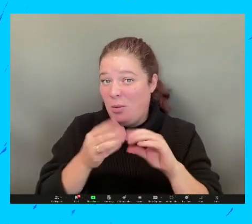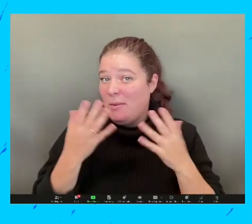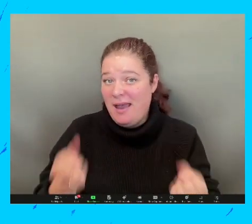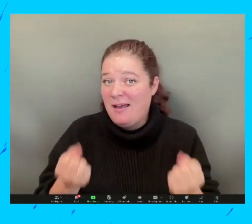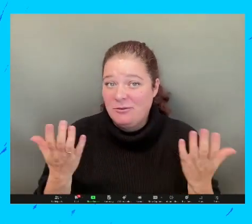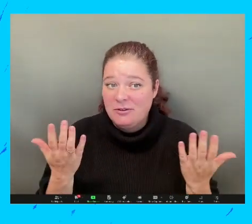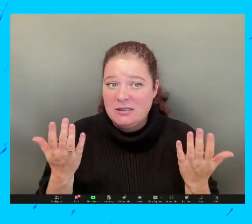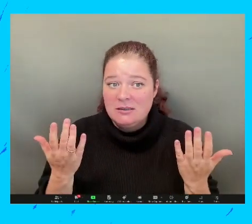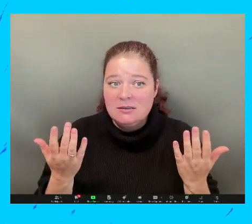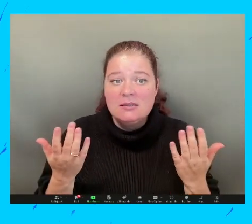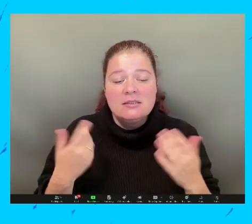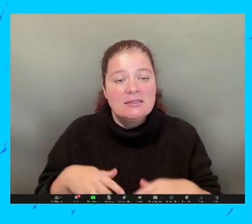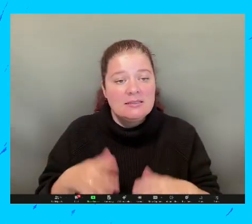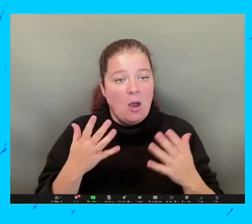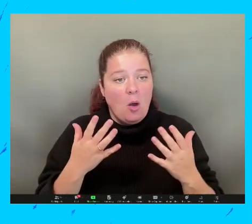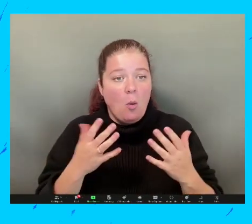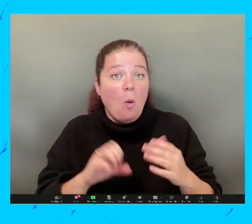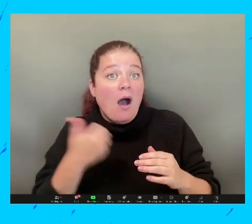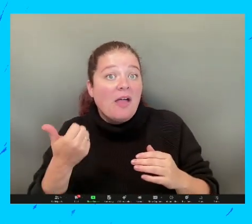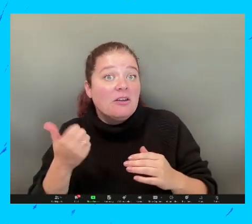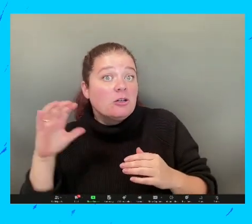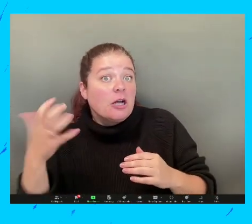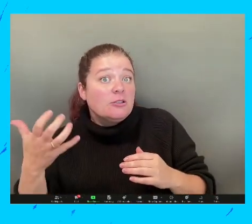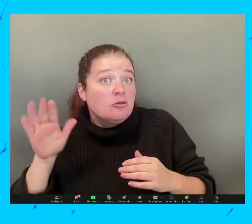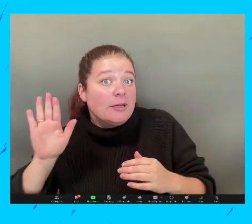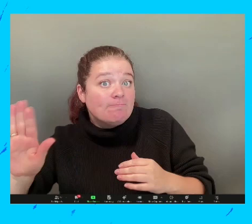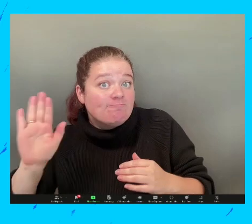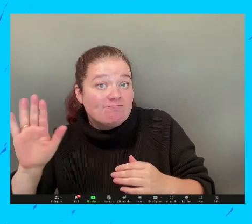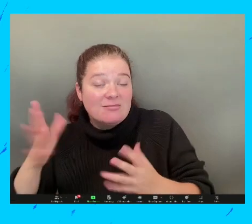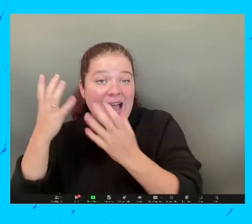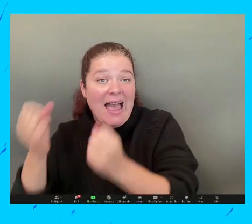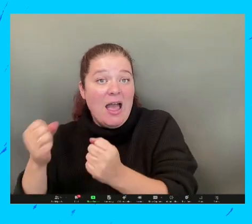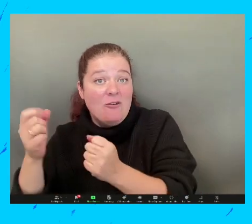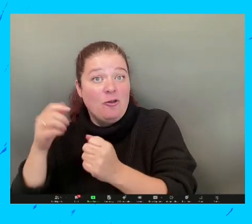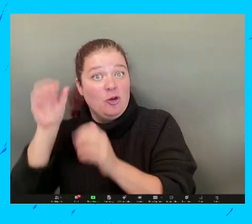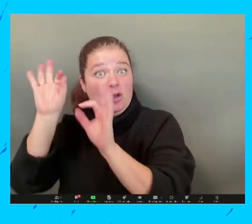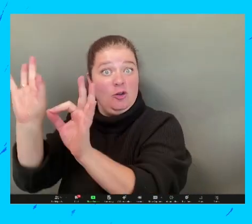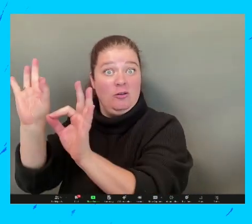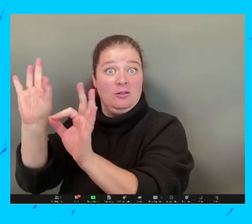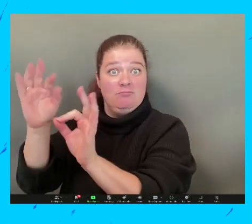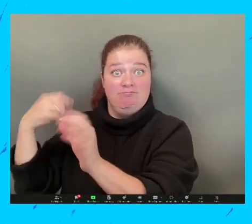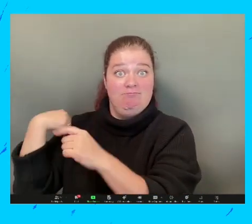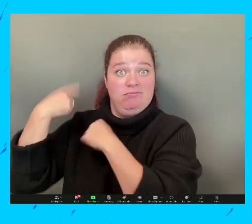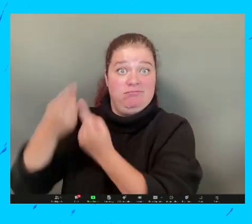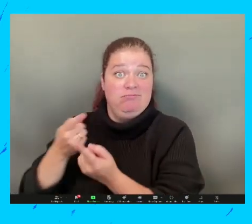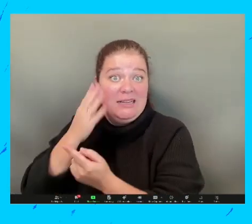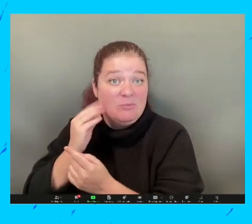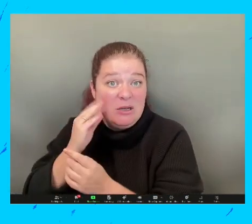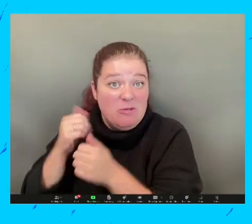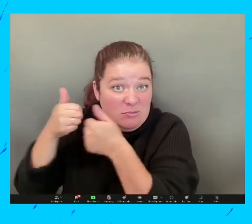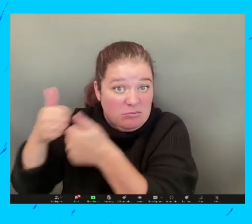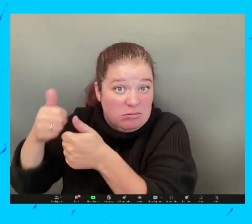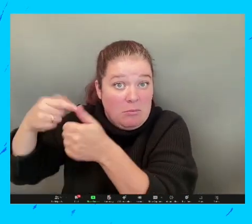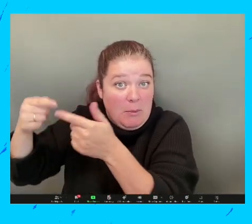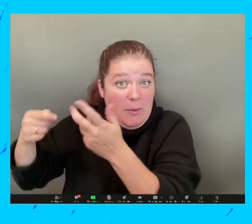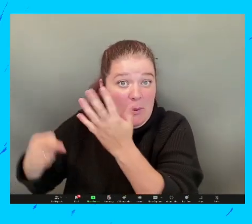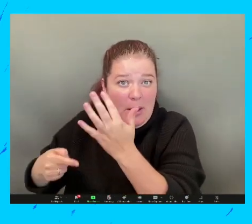básicamente los mismos problemas. Así que usar algo, usar algunos recursos que son de otros lugares también y